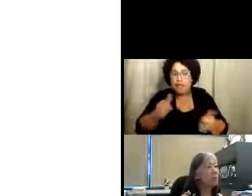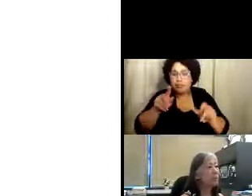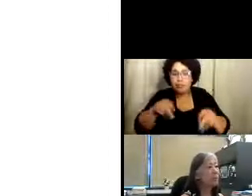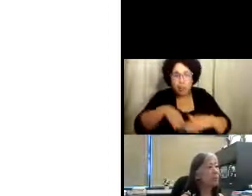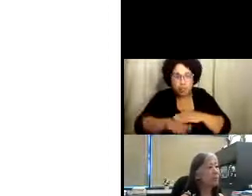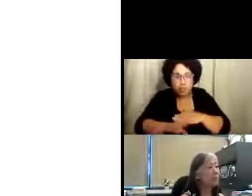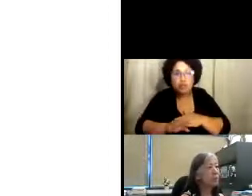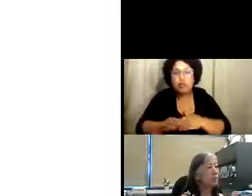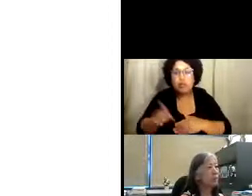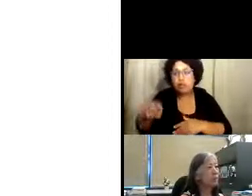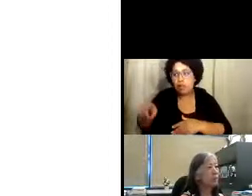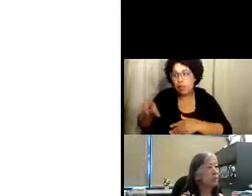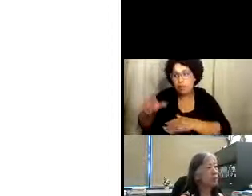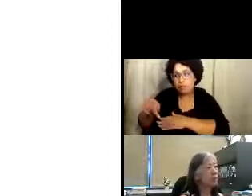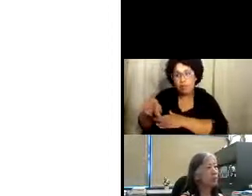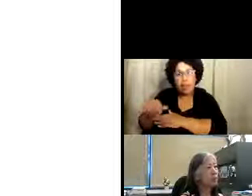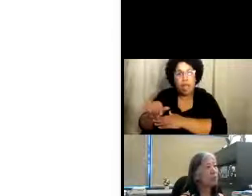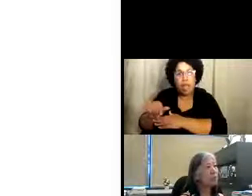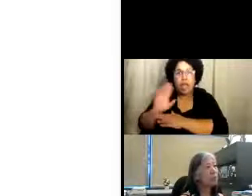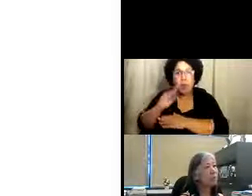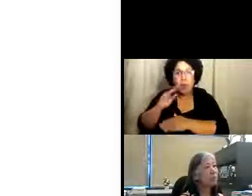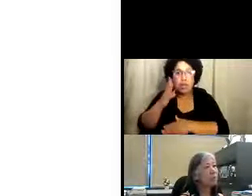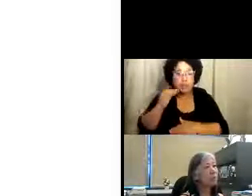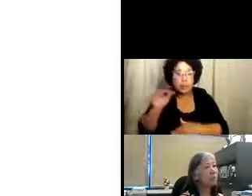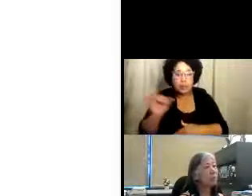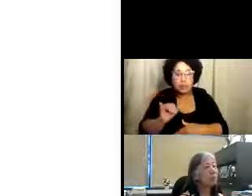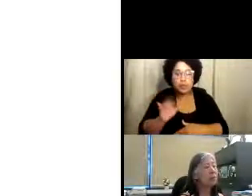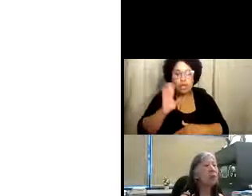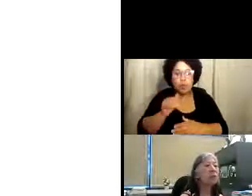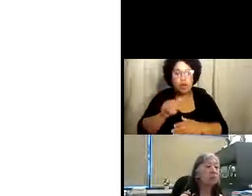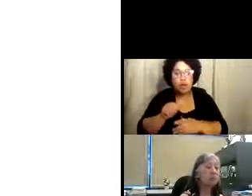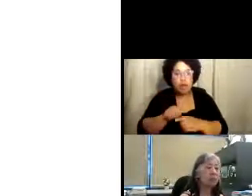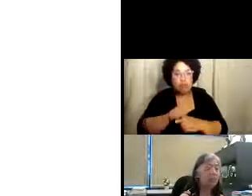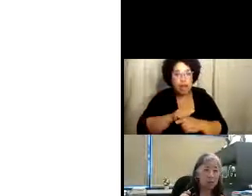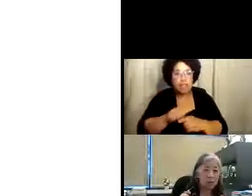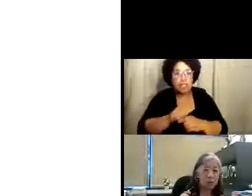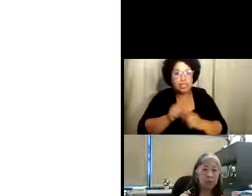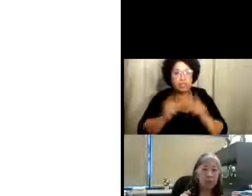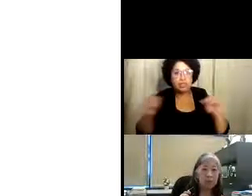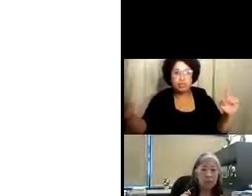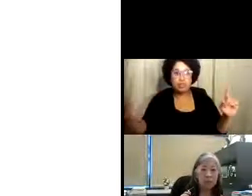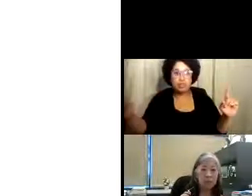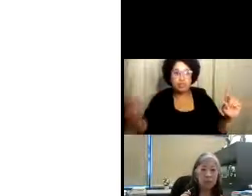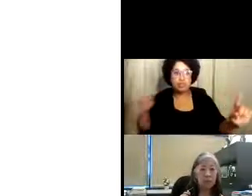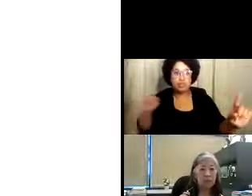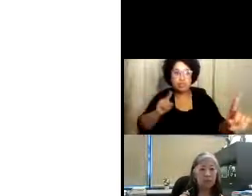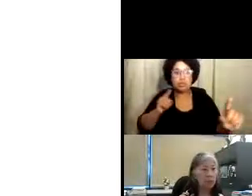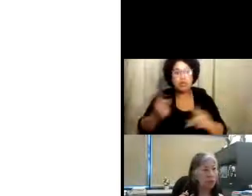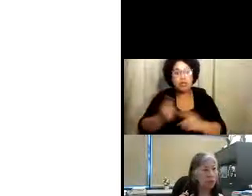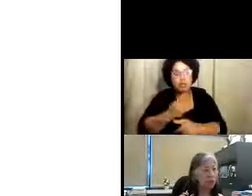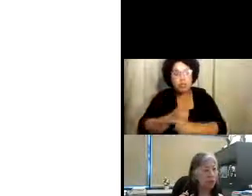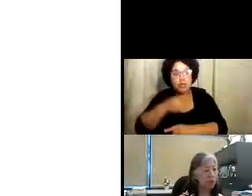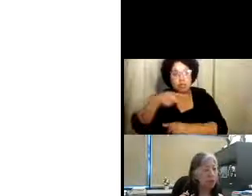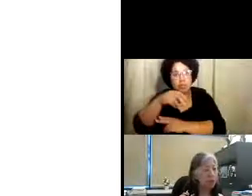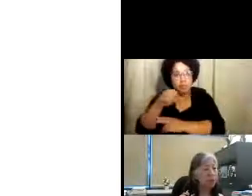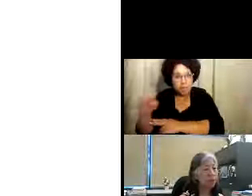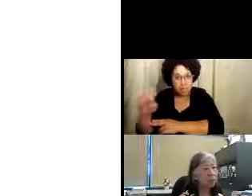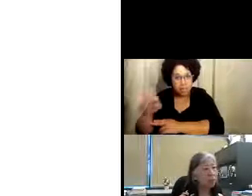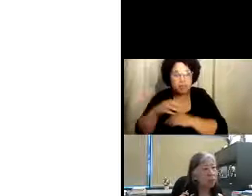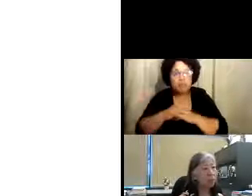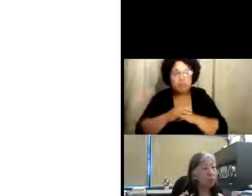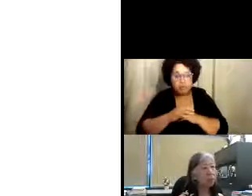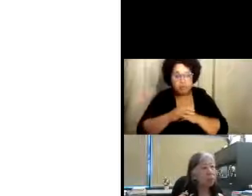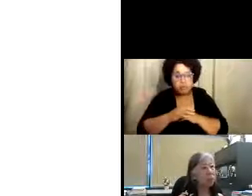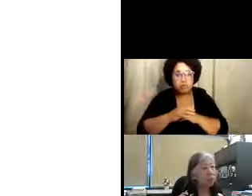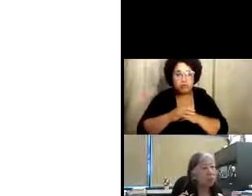sus prácticas de seguridad. Así que van a mantenerse, mantener solamente para ellos y para otros que entren en la instalación.